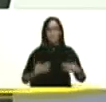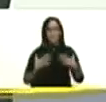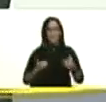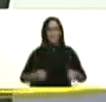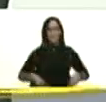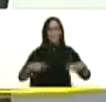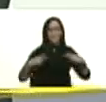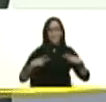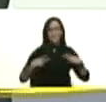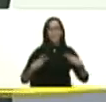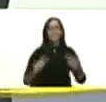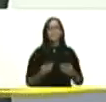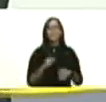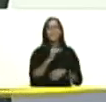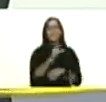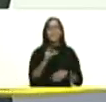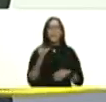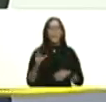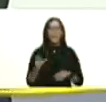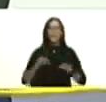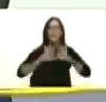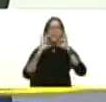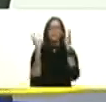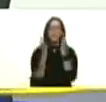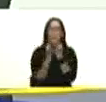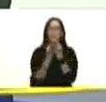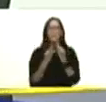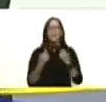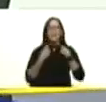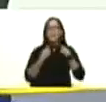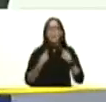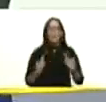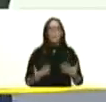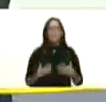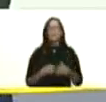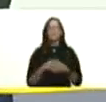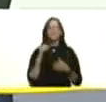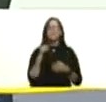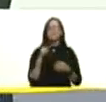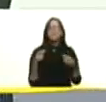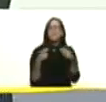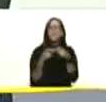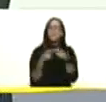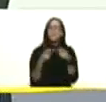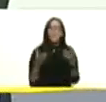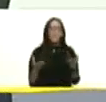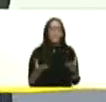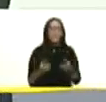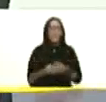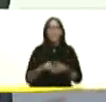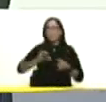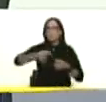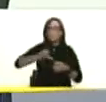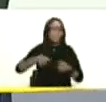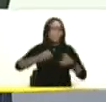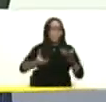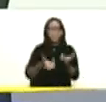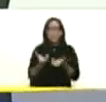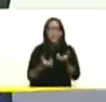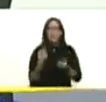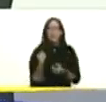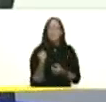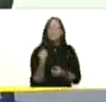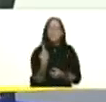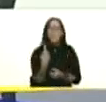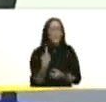y la gente las familias que pierdan sus enseres que pierdan lo primero es la vida